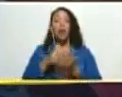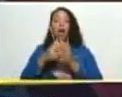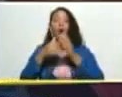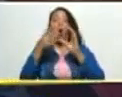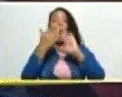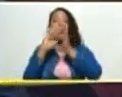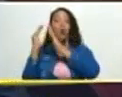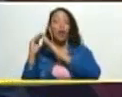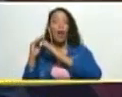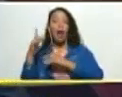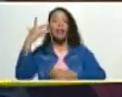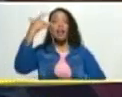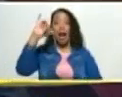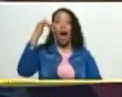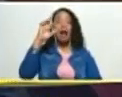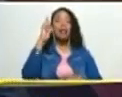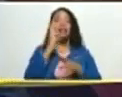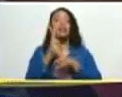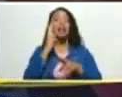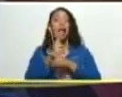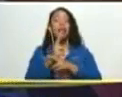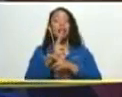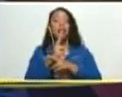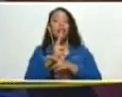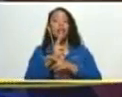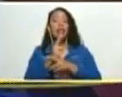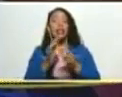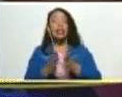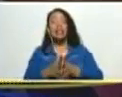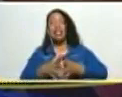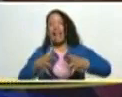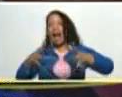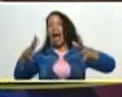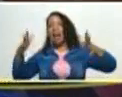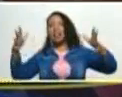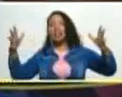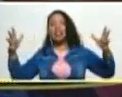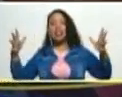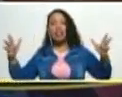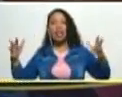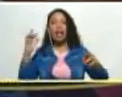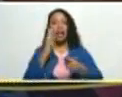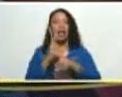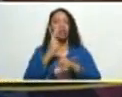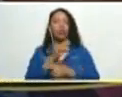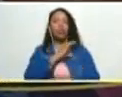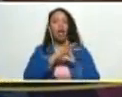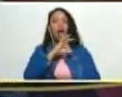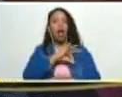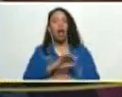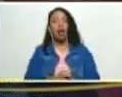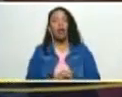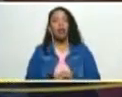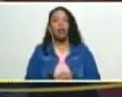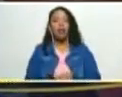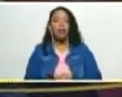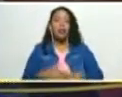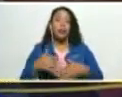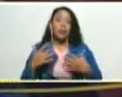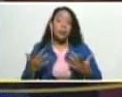y tenemos una red gigantesca pues de redes sociales así que